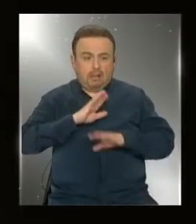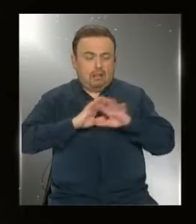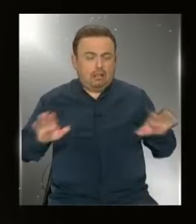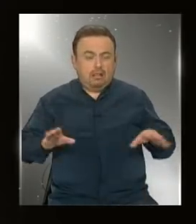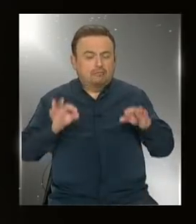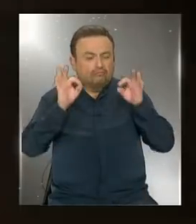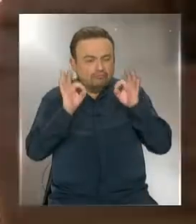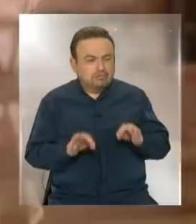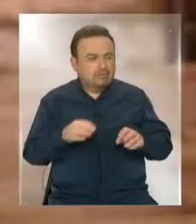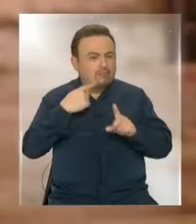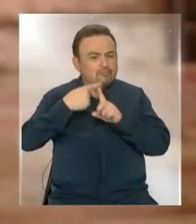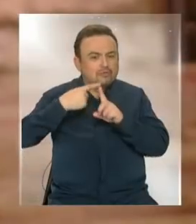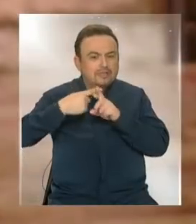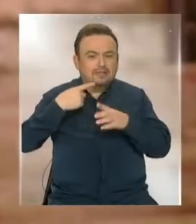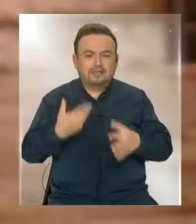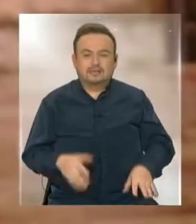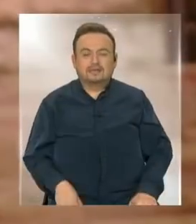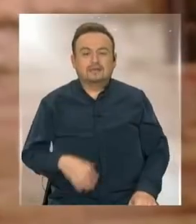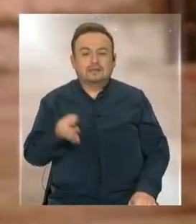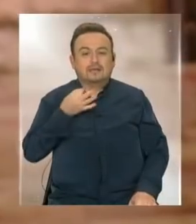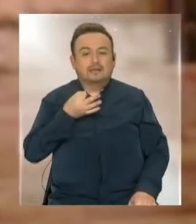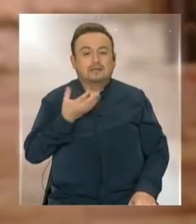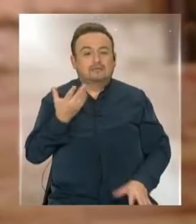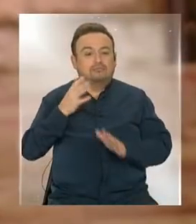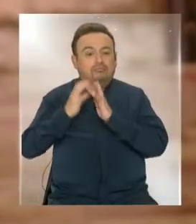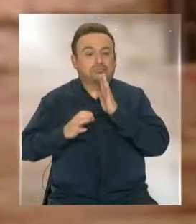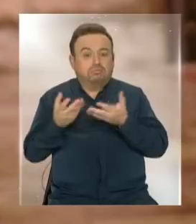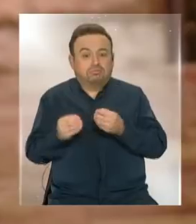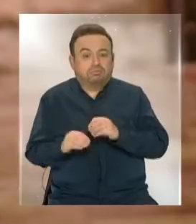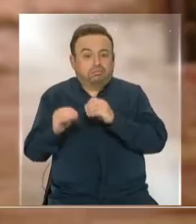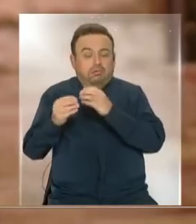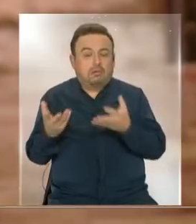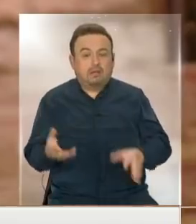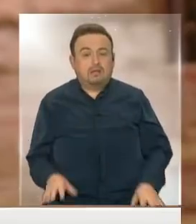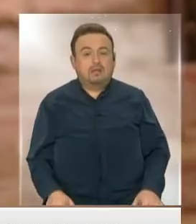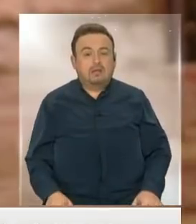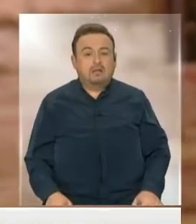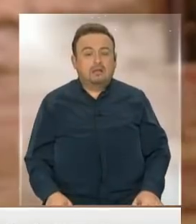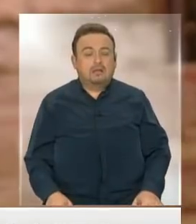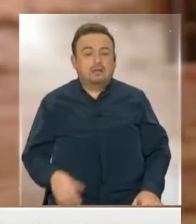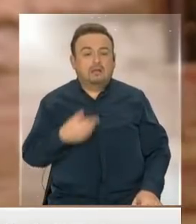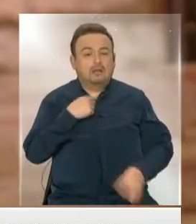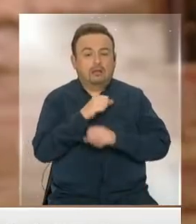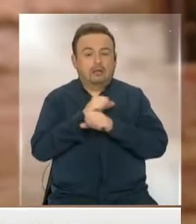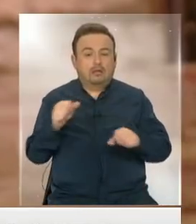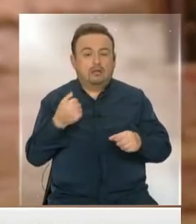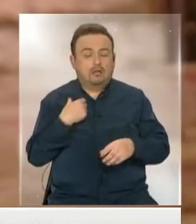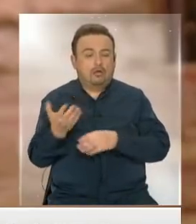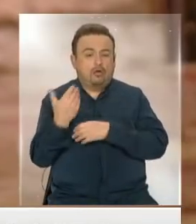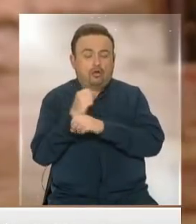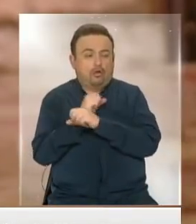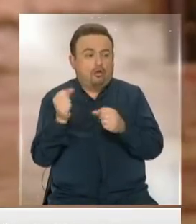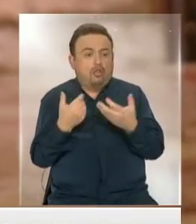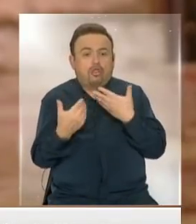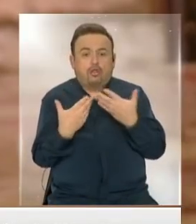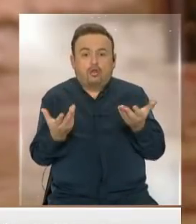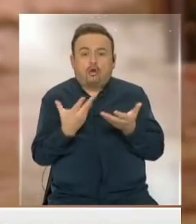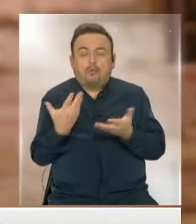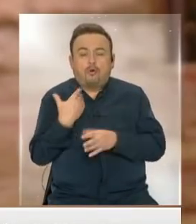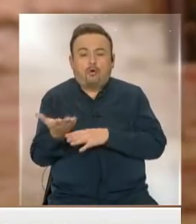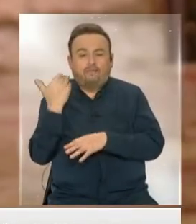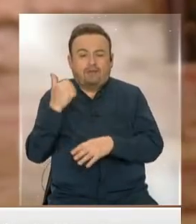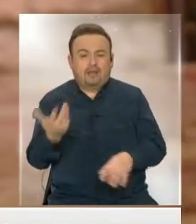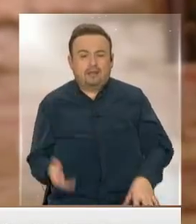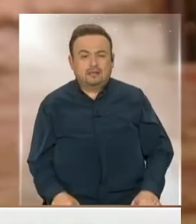satisfactoria que me diga, por ejemplo, en cuanto a las cotizaciones. Porque yo no tengo injerencia, por ejemplo, en cobrarla. No tengo injerencia, por ejemplo.